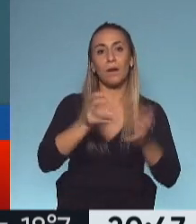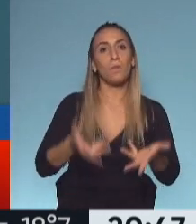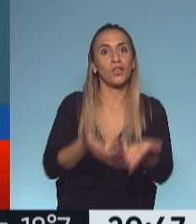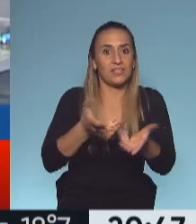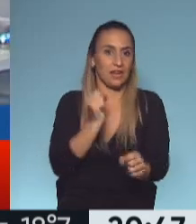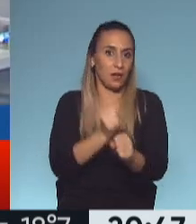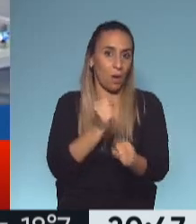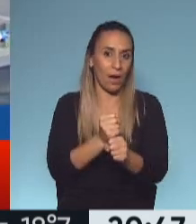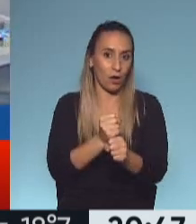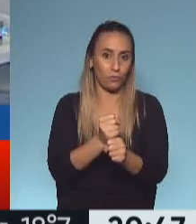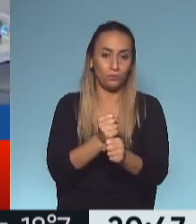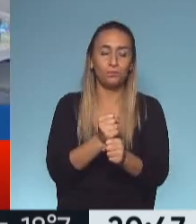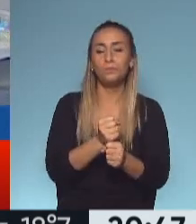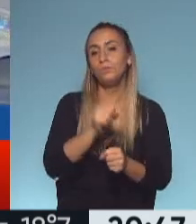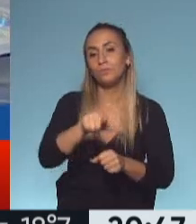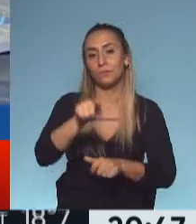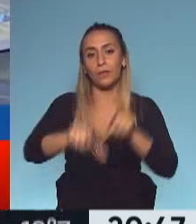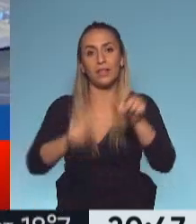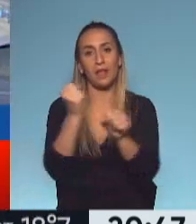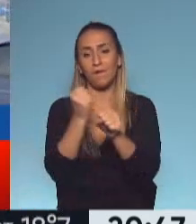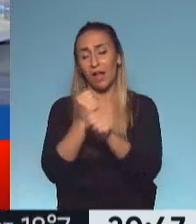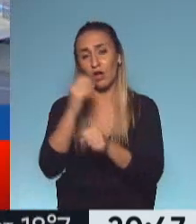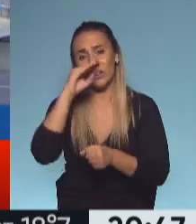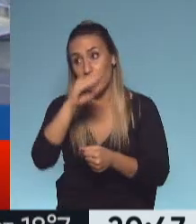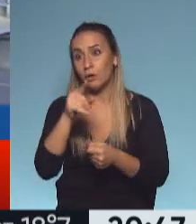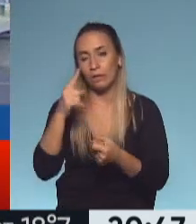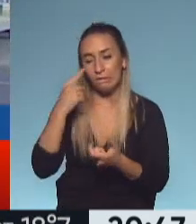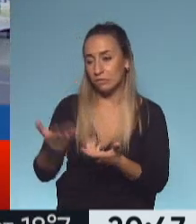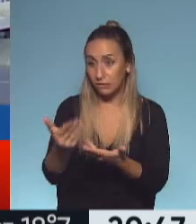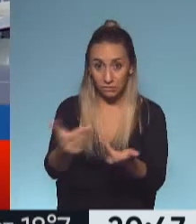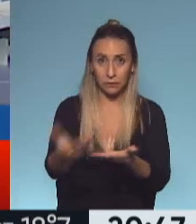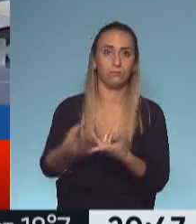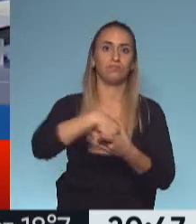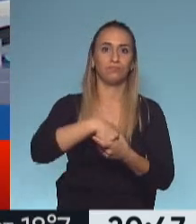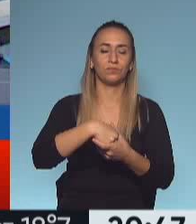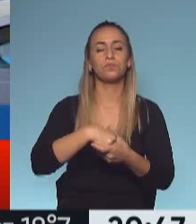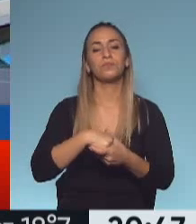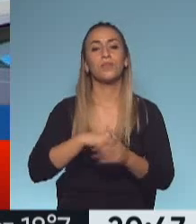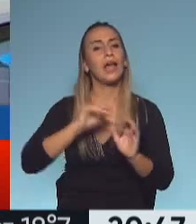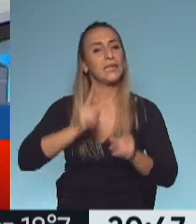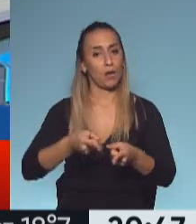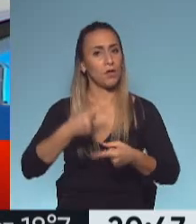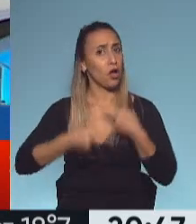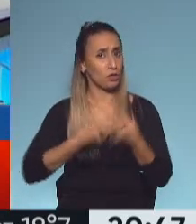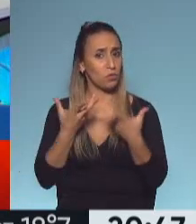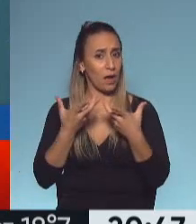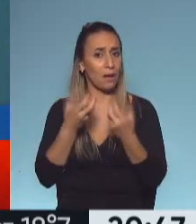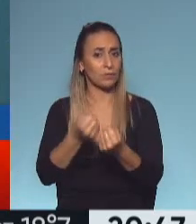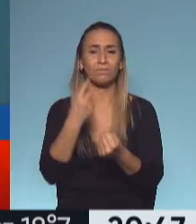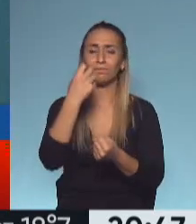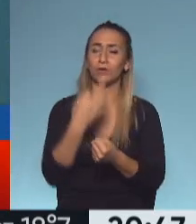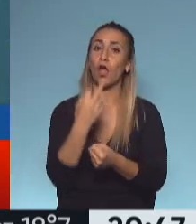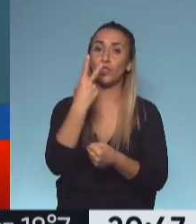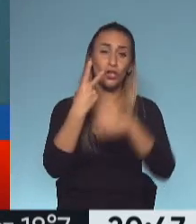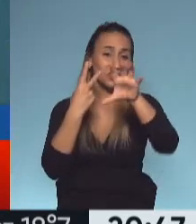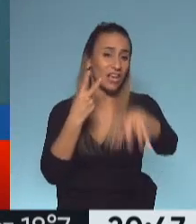a trabajadores informales. También continúa, por supuesto, el apoyo, te diría, a dos de los sectores más